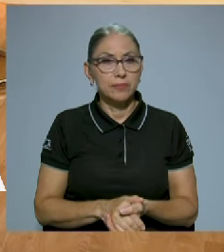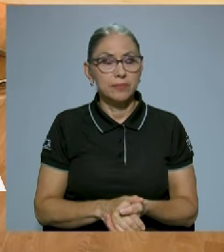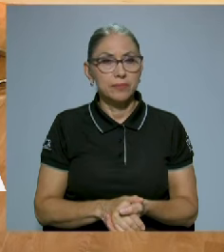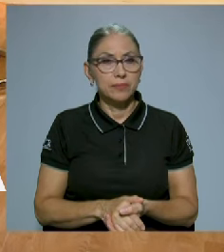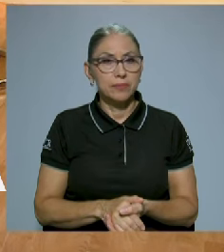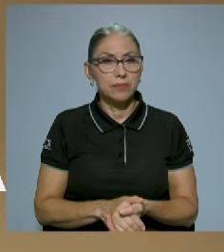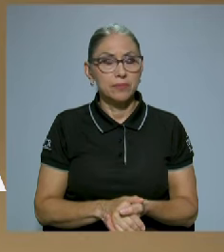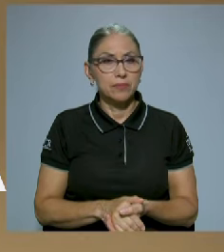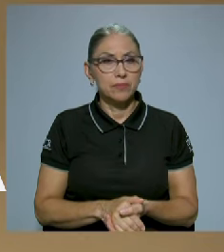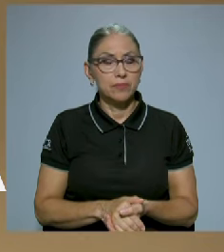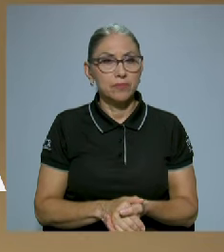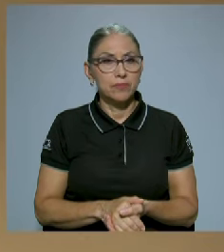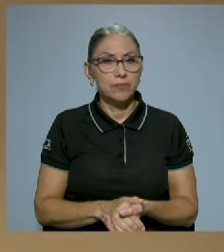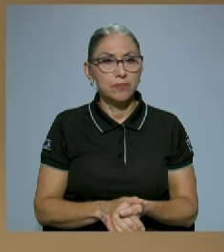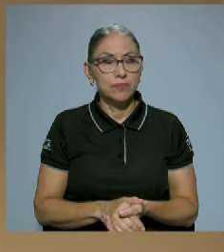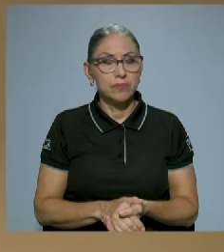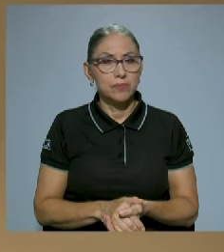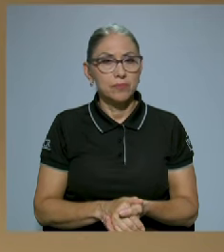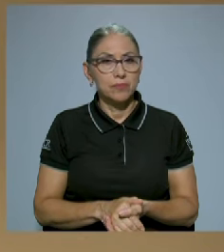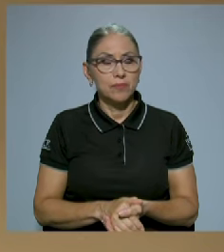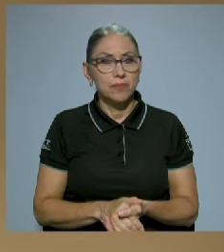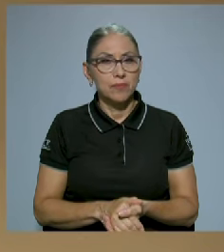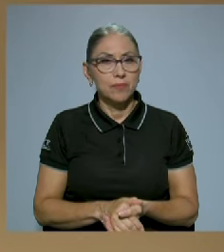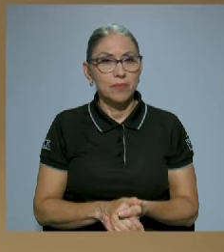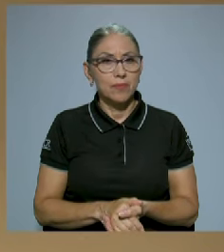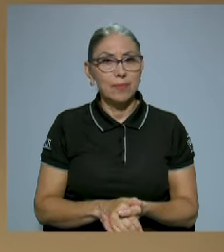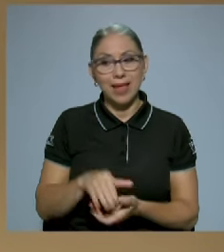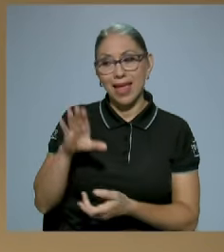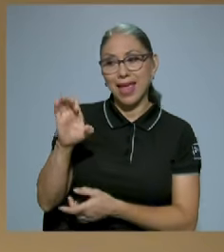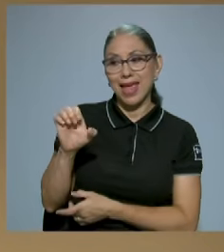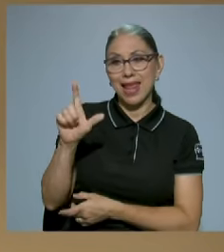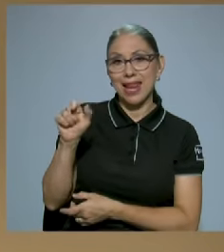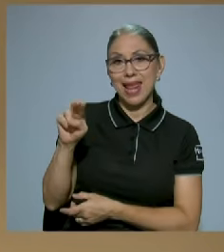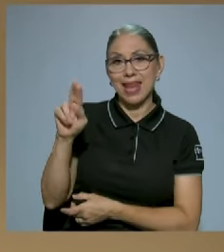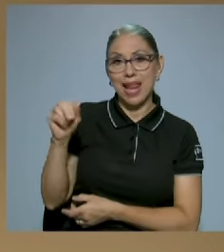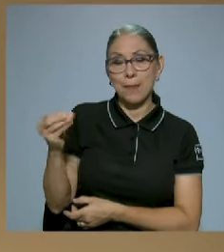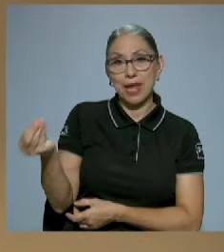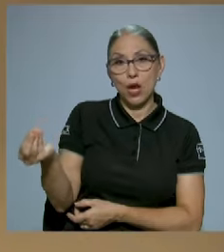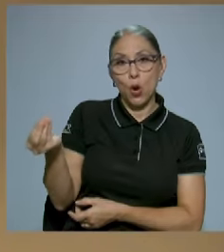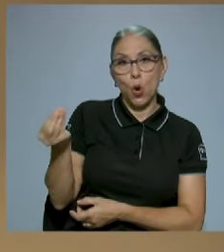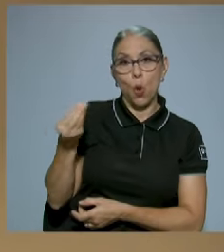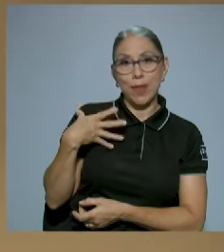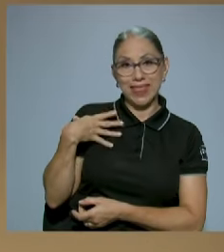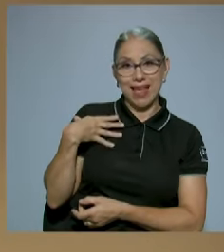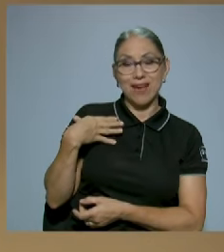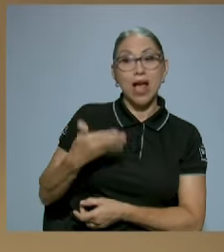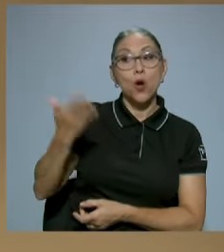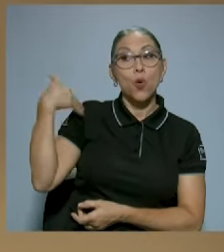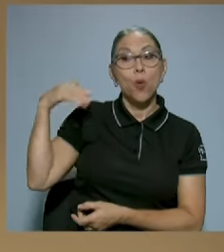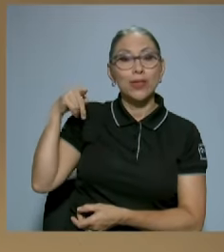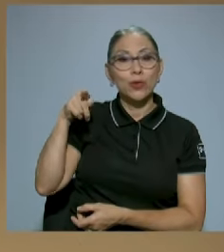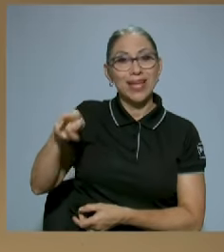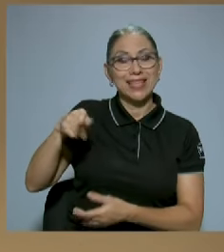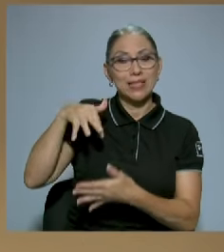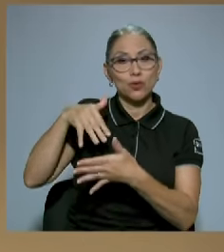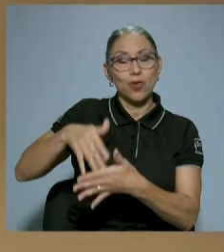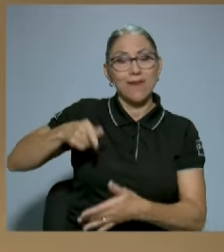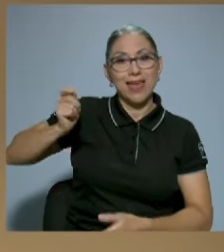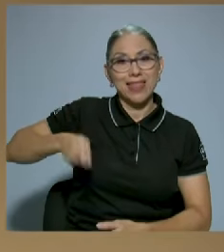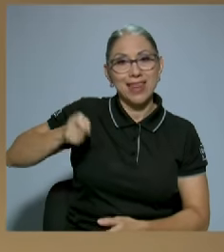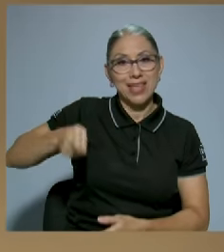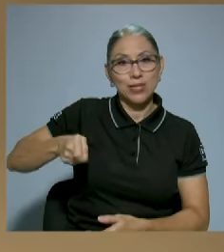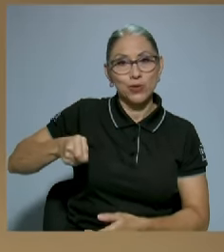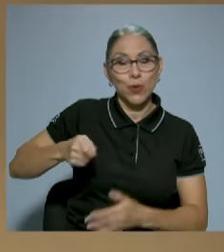Pues, comentábame Elena que cuando ella estudiaba Derecho, el libro de su